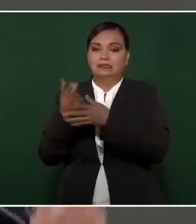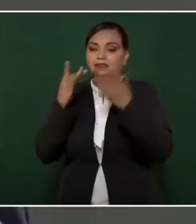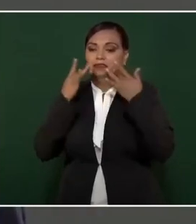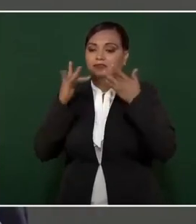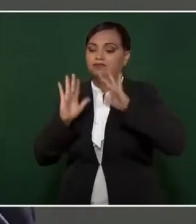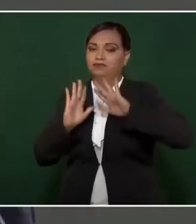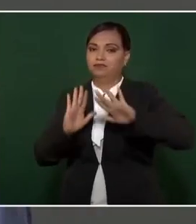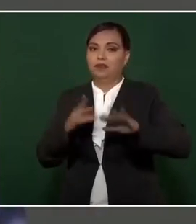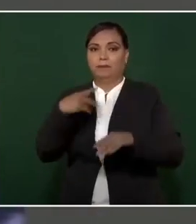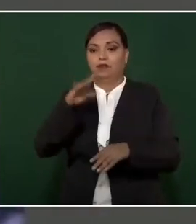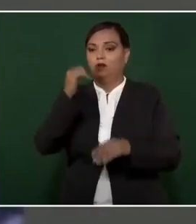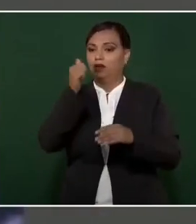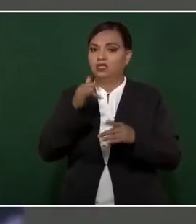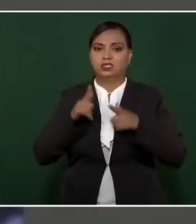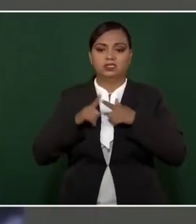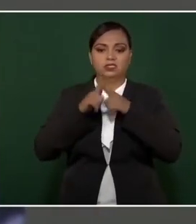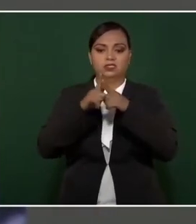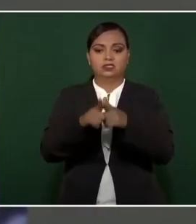Pero ahí están aferrados.